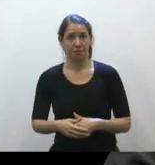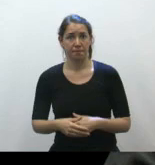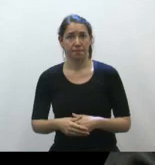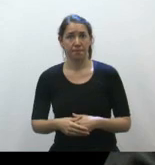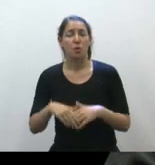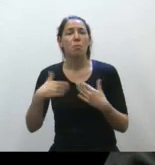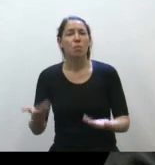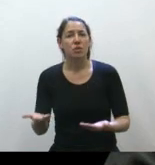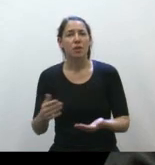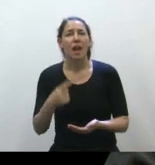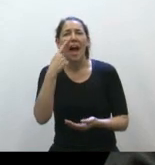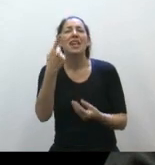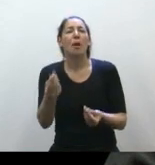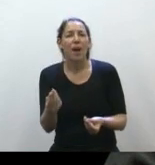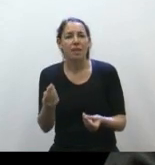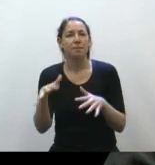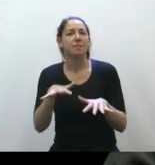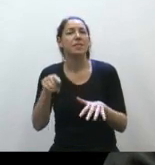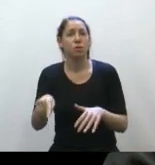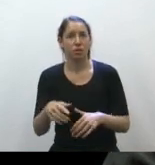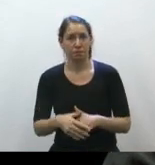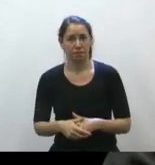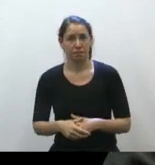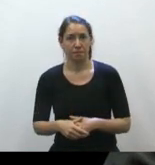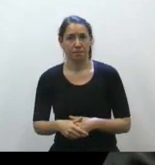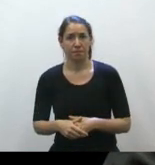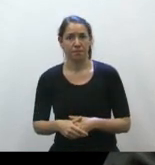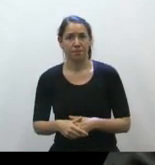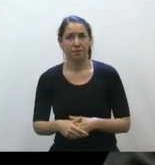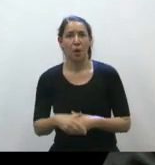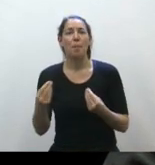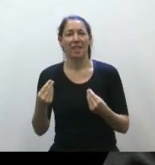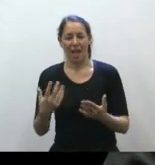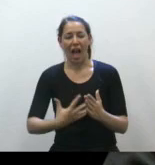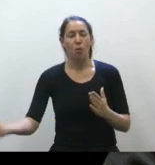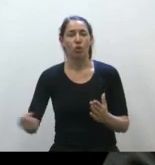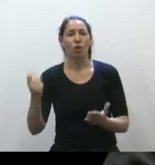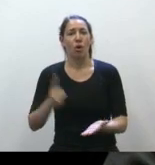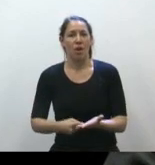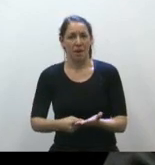Entonces, hay que ver las circunstancias para que el aborto no sea arbitrario.